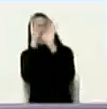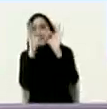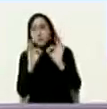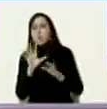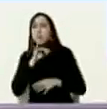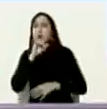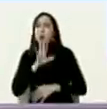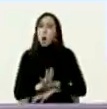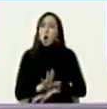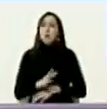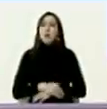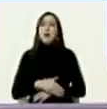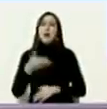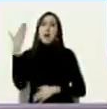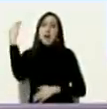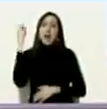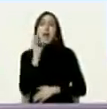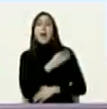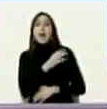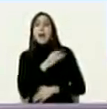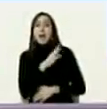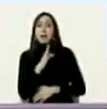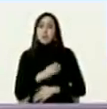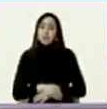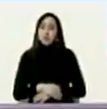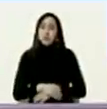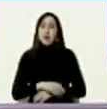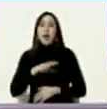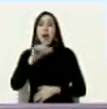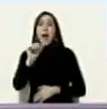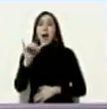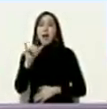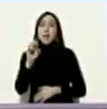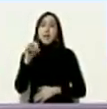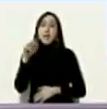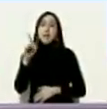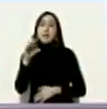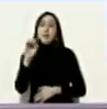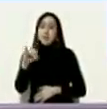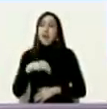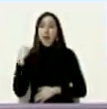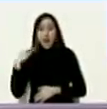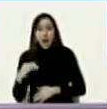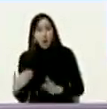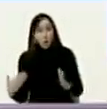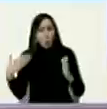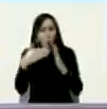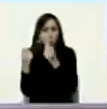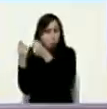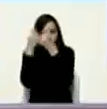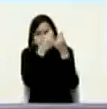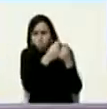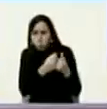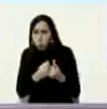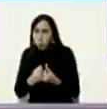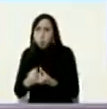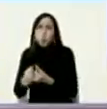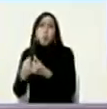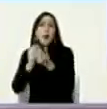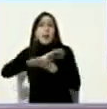gran Salvador Allende en Chile fue una guerra económica para desgastarlo